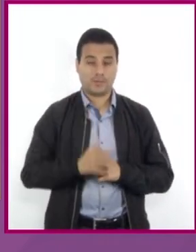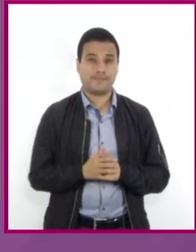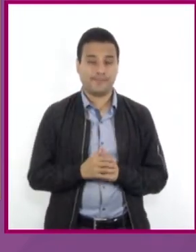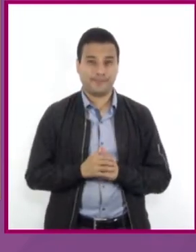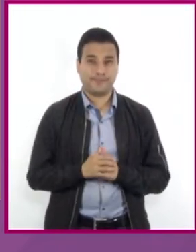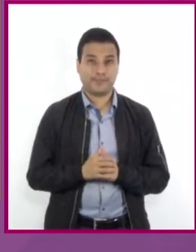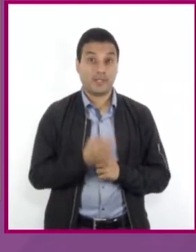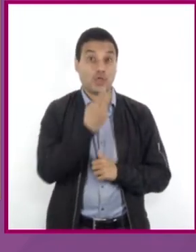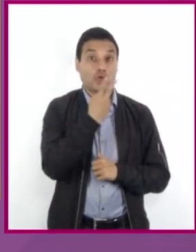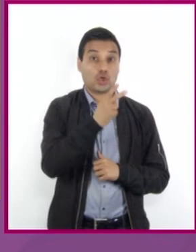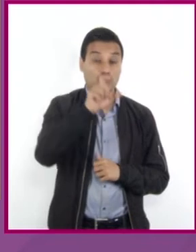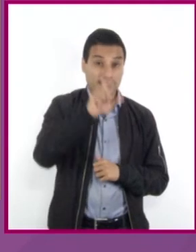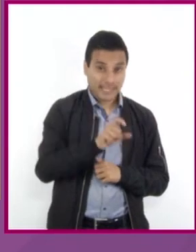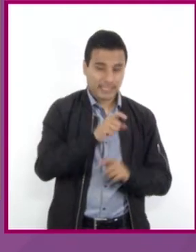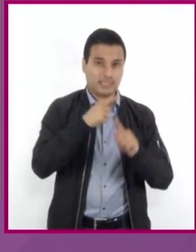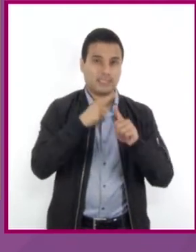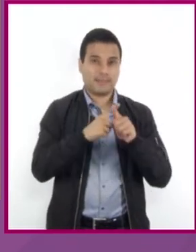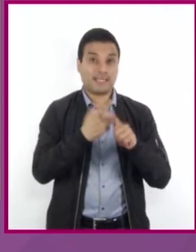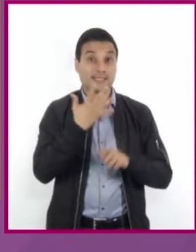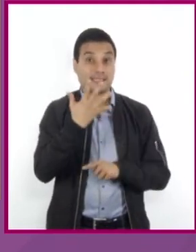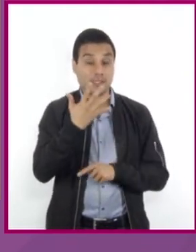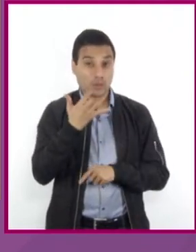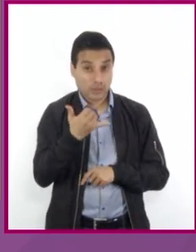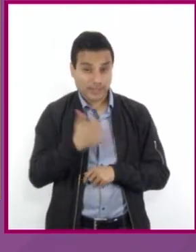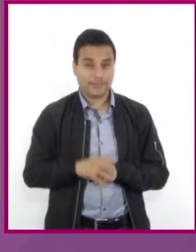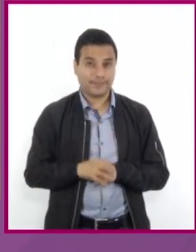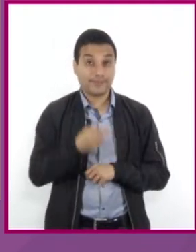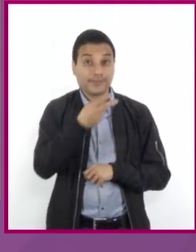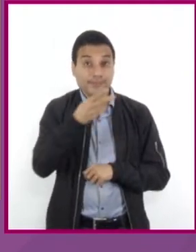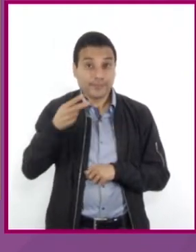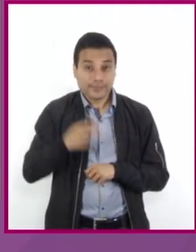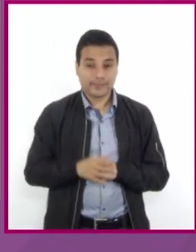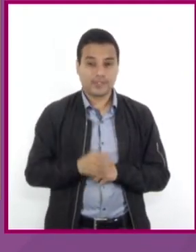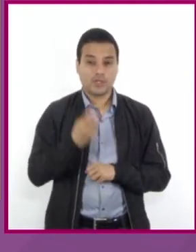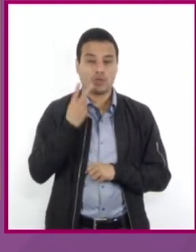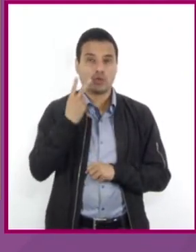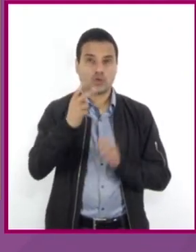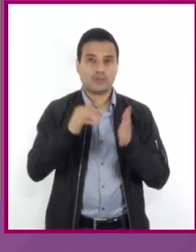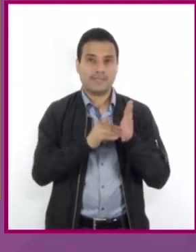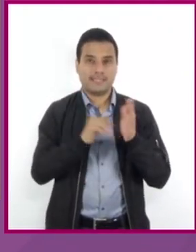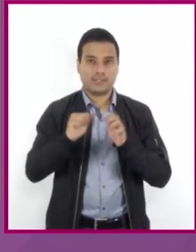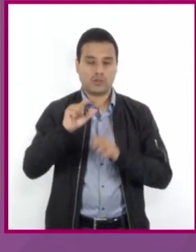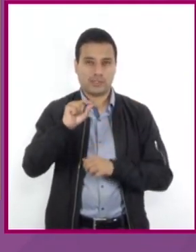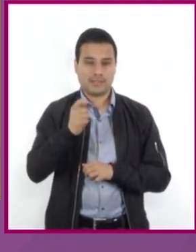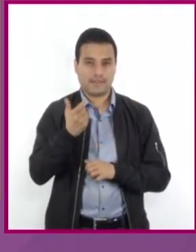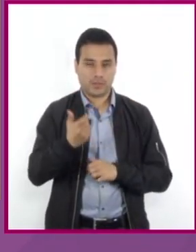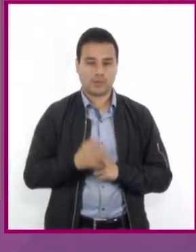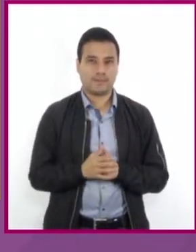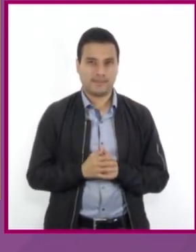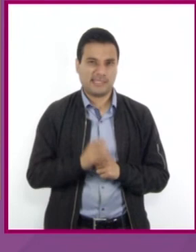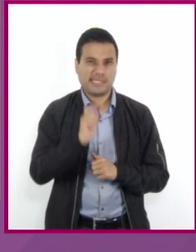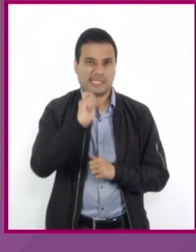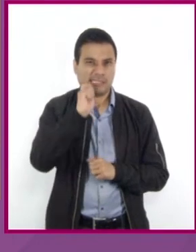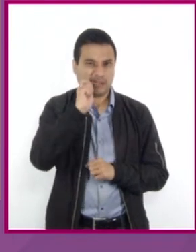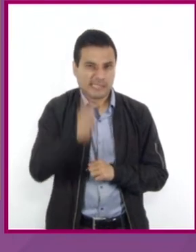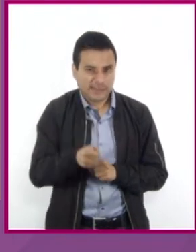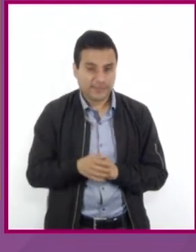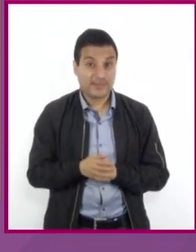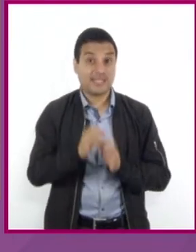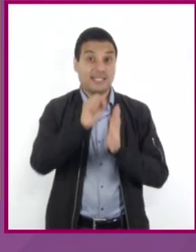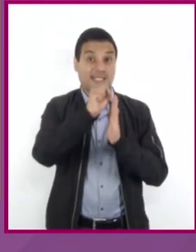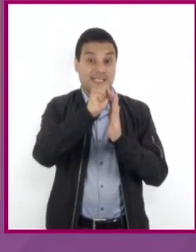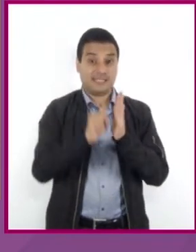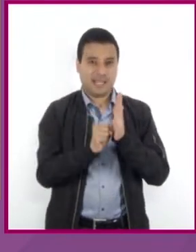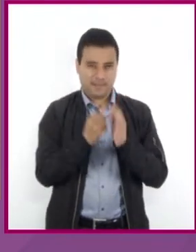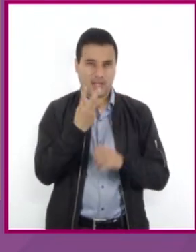2X más 5Y igual igual a 2,670 pesos. De esta manera el sistema de dos